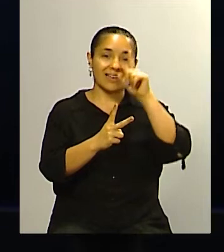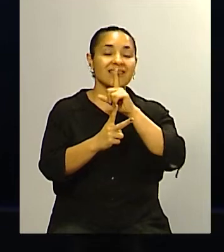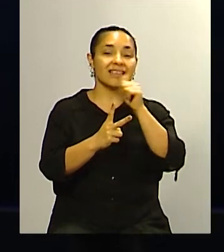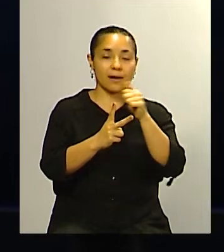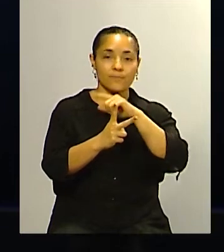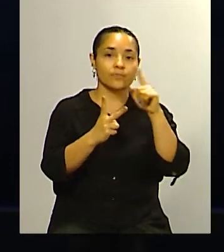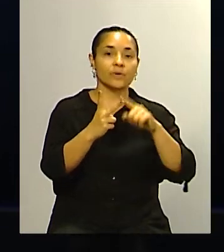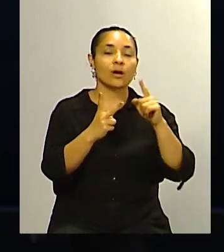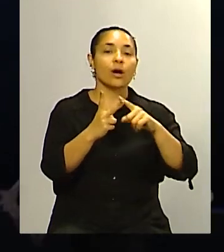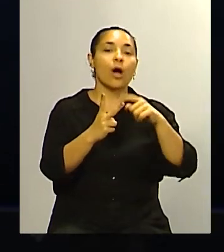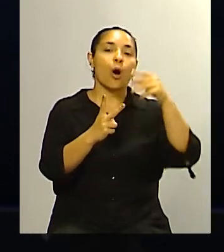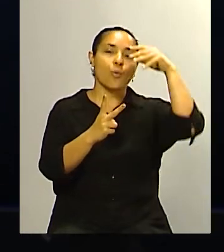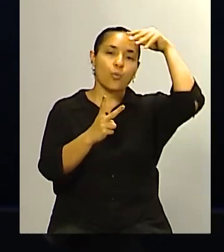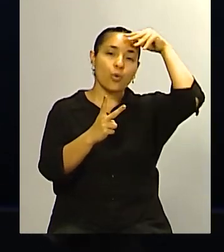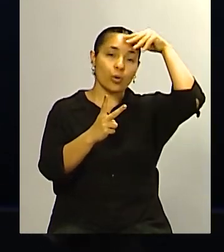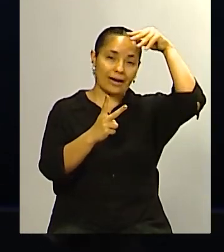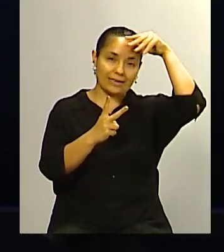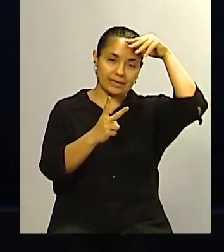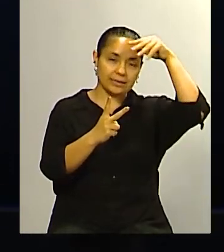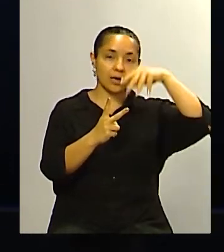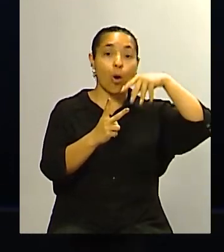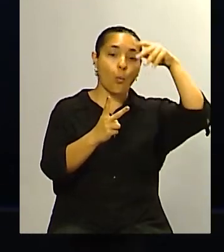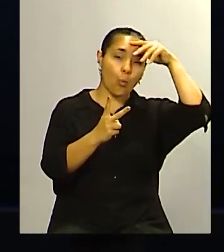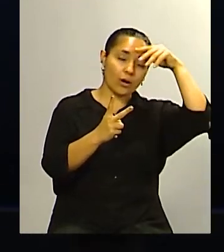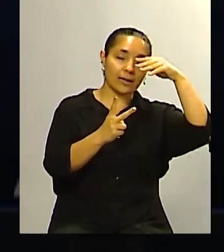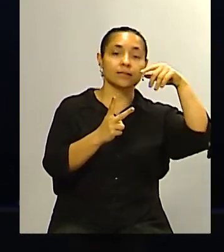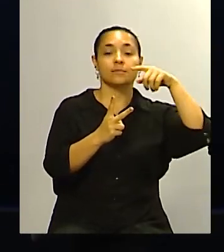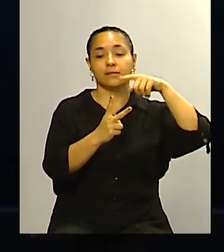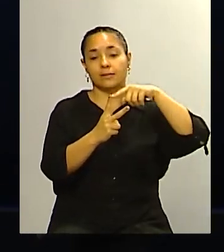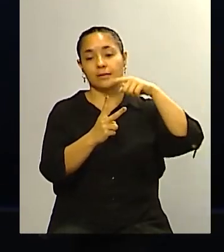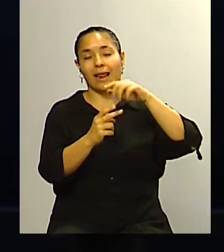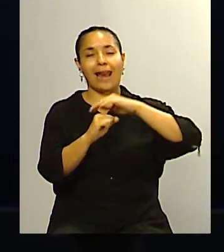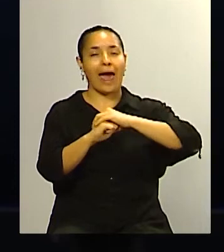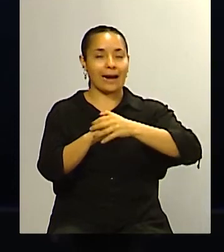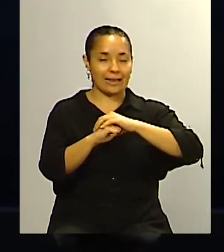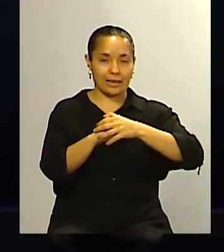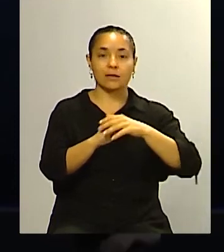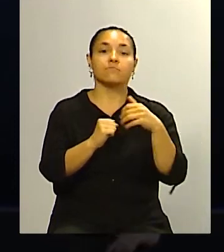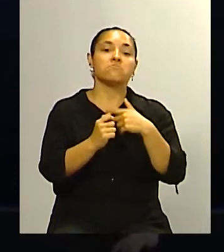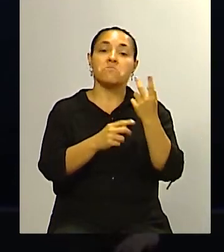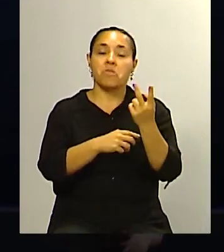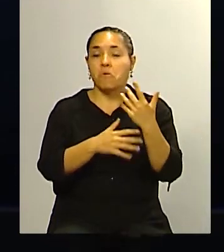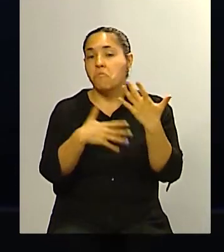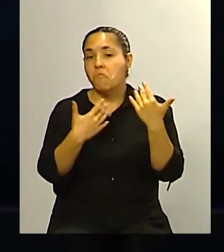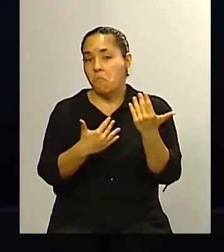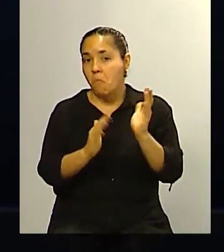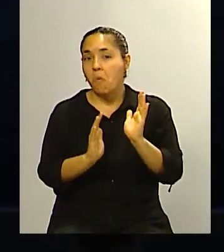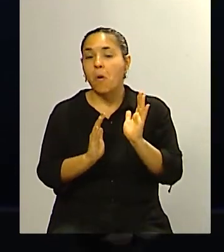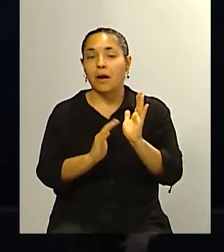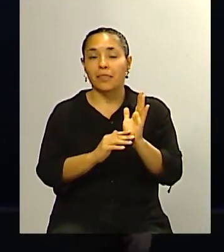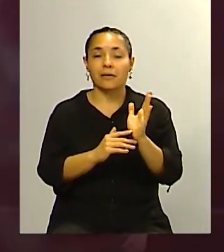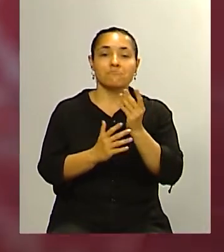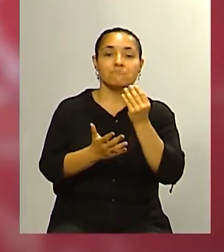lado Patricia Bullrich de los dos me parece que el que llega mejor armado más consolidado con Artis mucho más